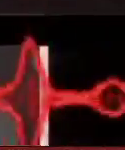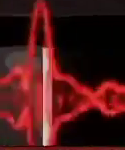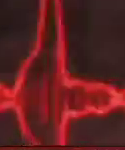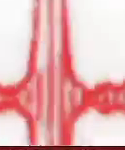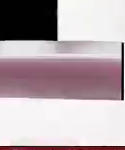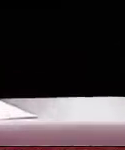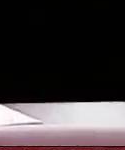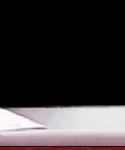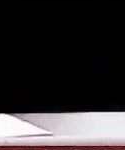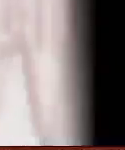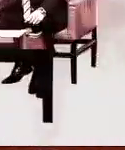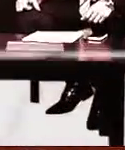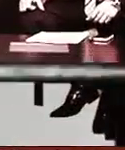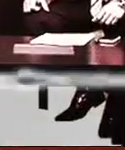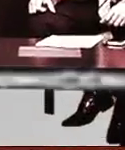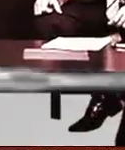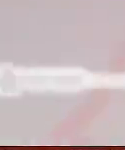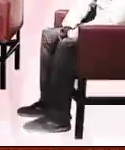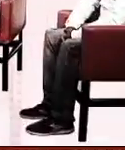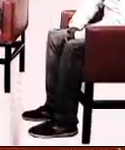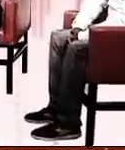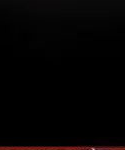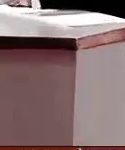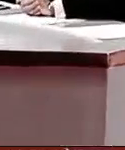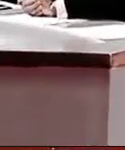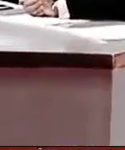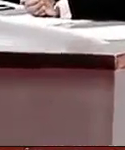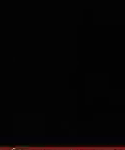de la